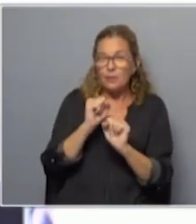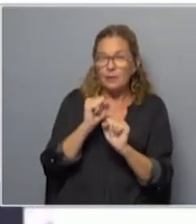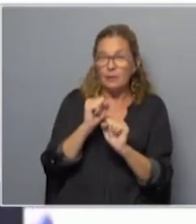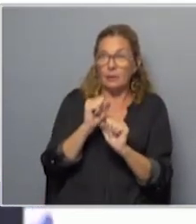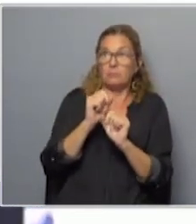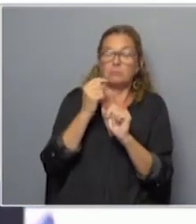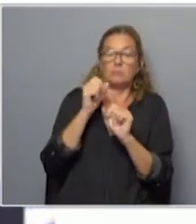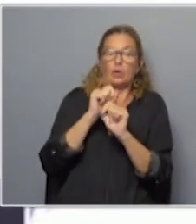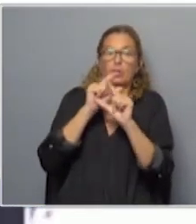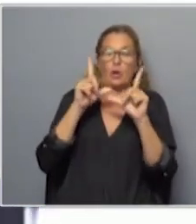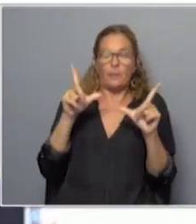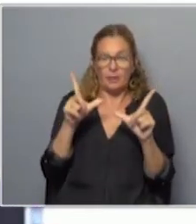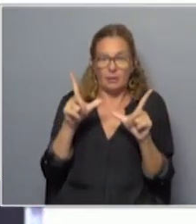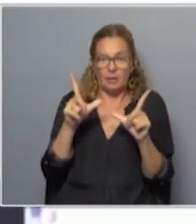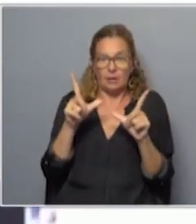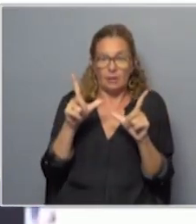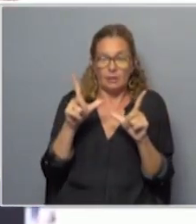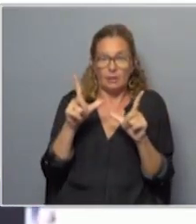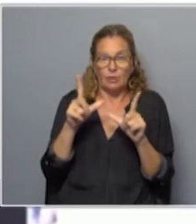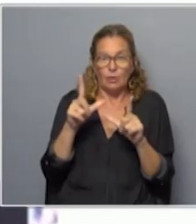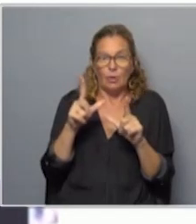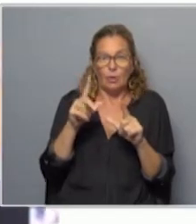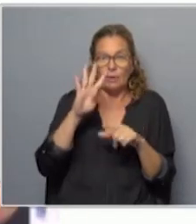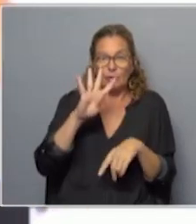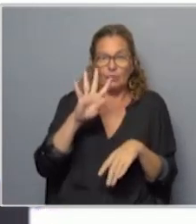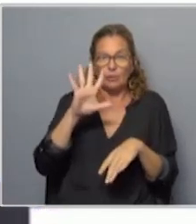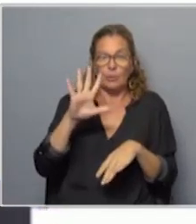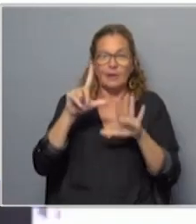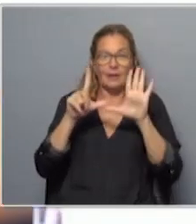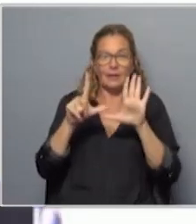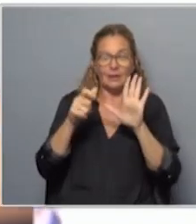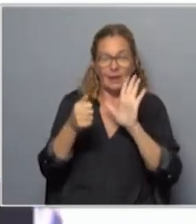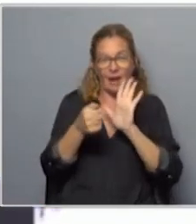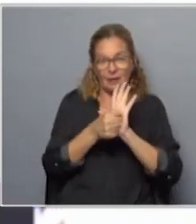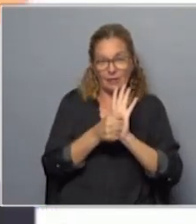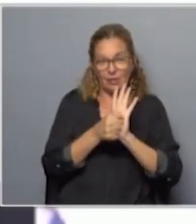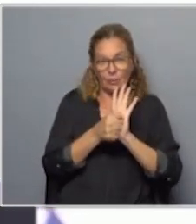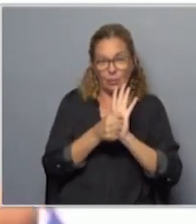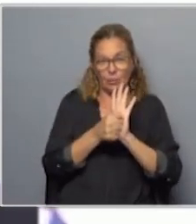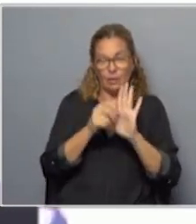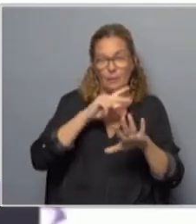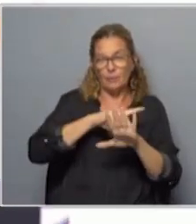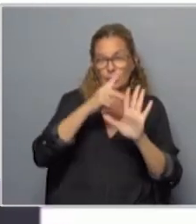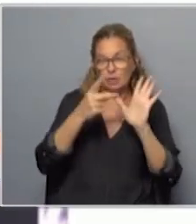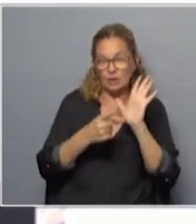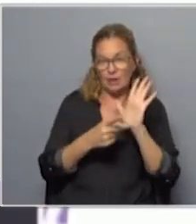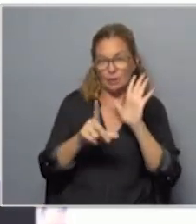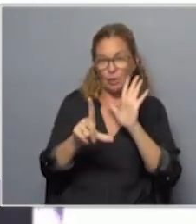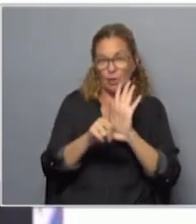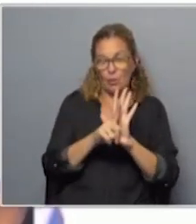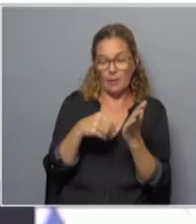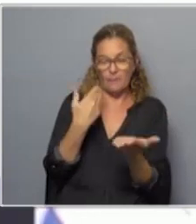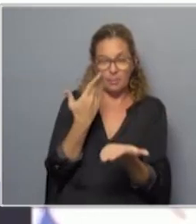sorpresa con ninguno de los 457 artículos del anteproyecto de ley